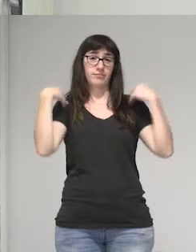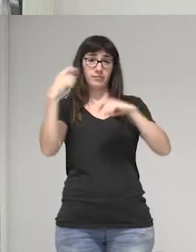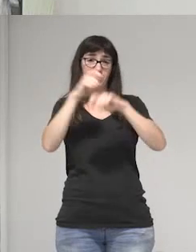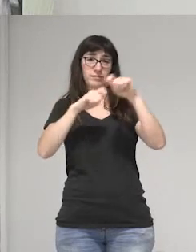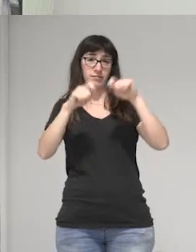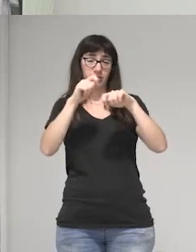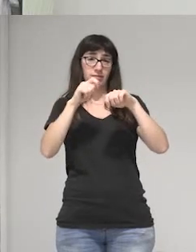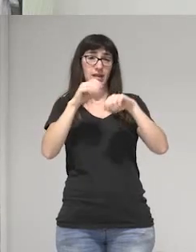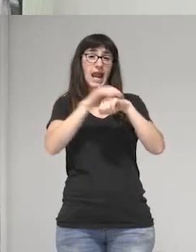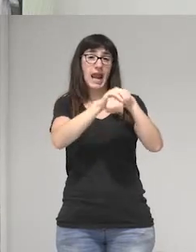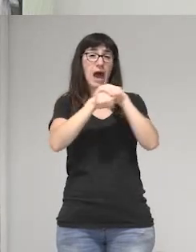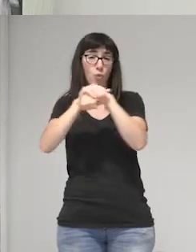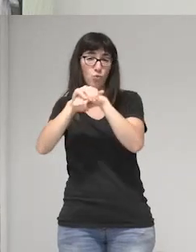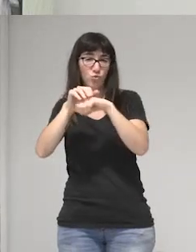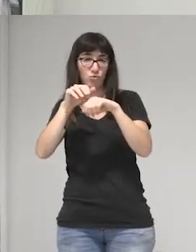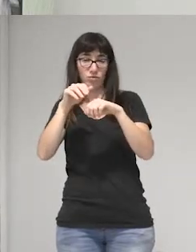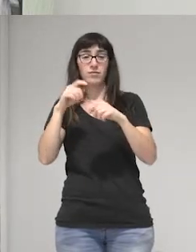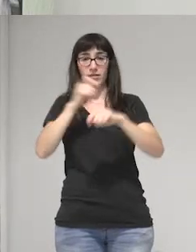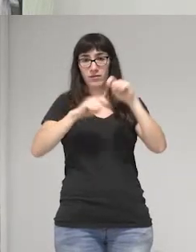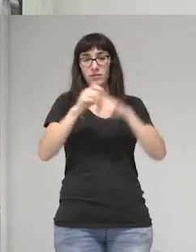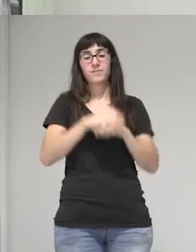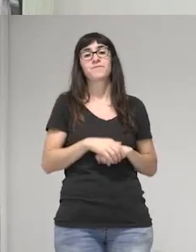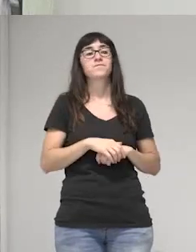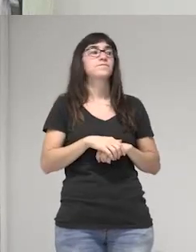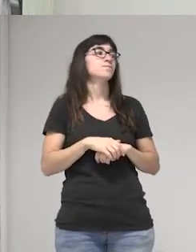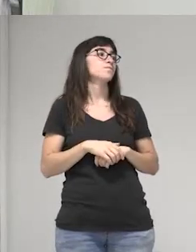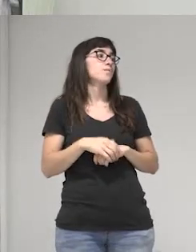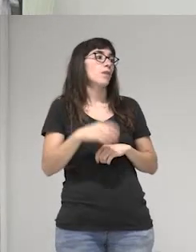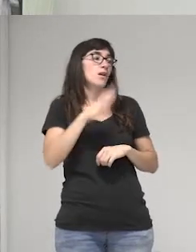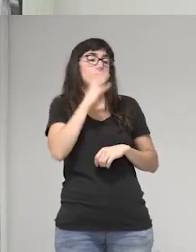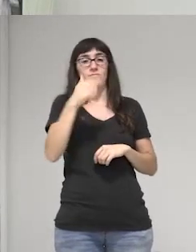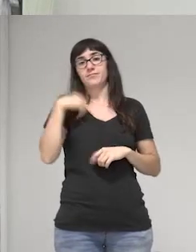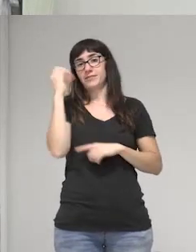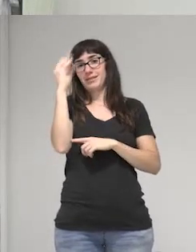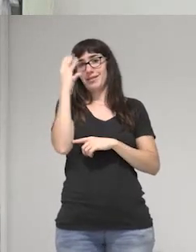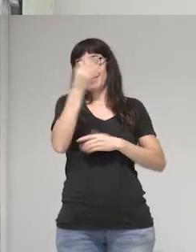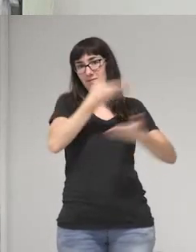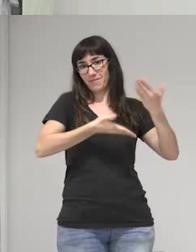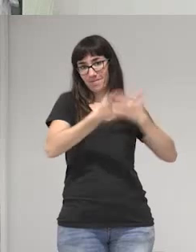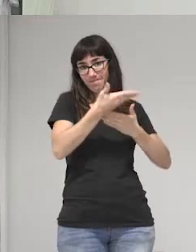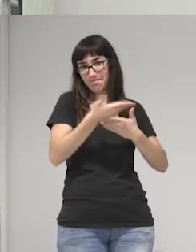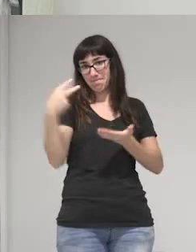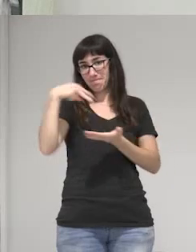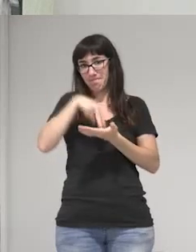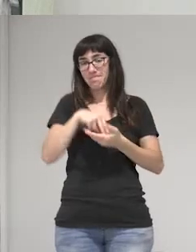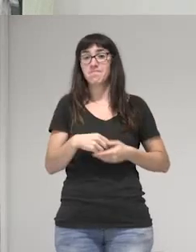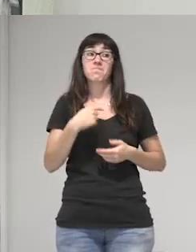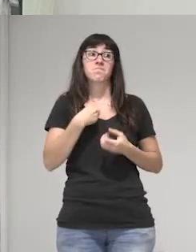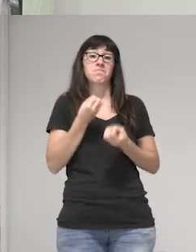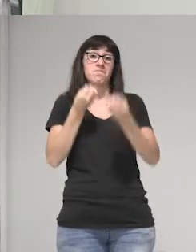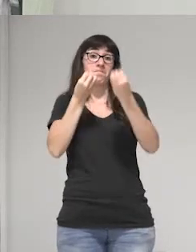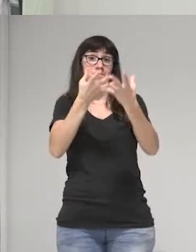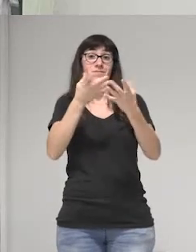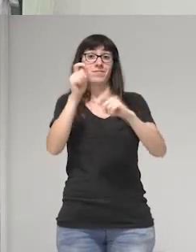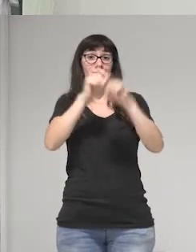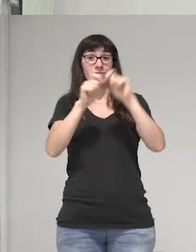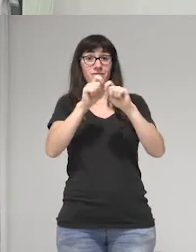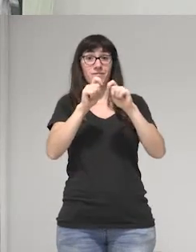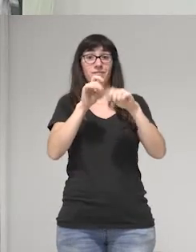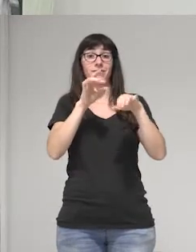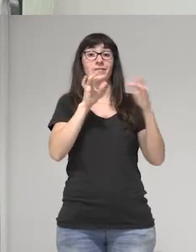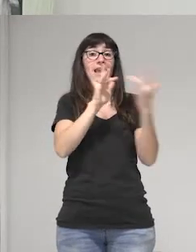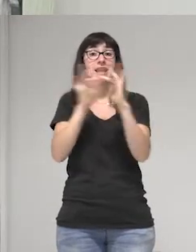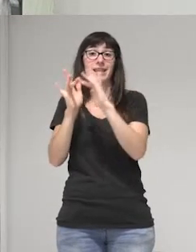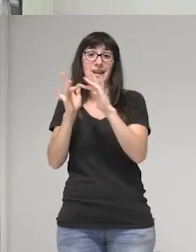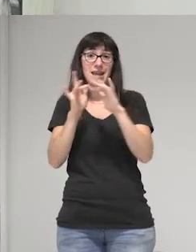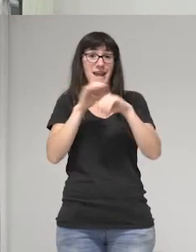la hemos organizado con la Organización Romántica. Os diré que bueno, desde Entre Amigos Laguna Arteas hemos querido remarcar